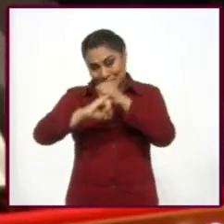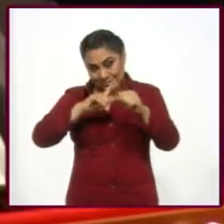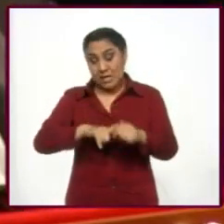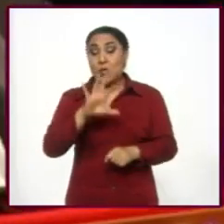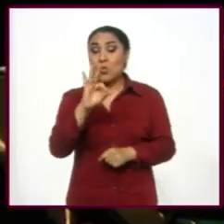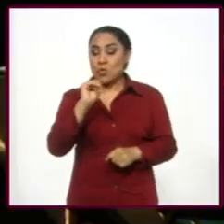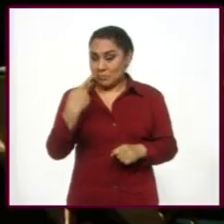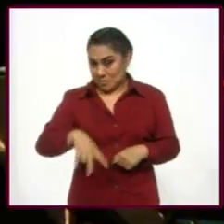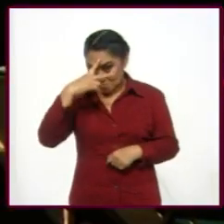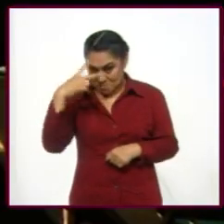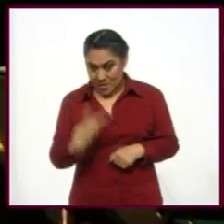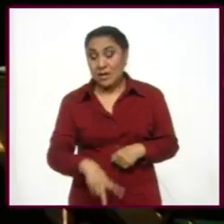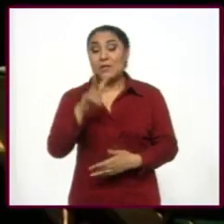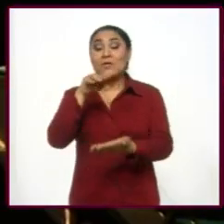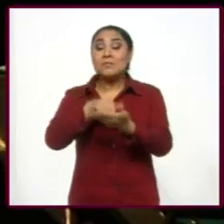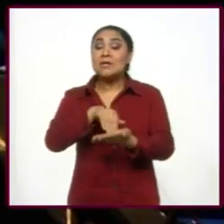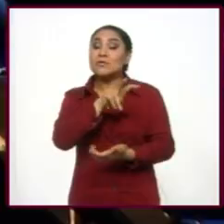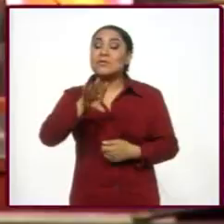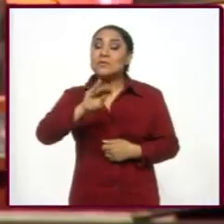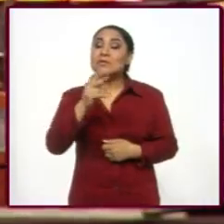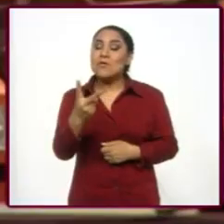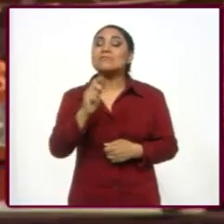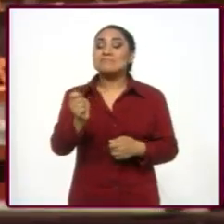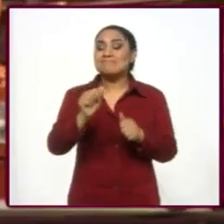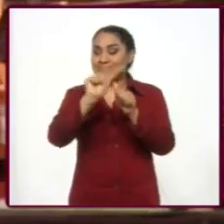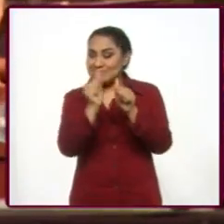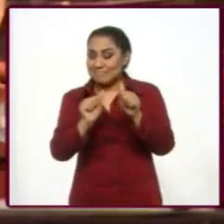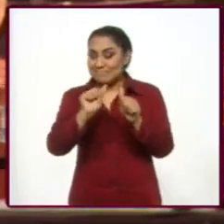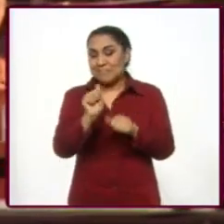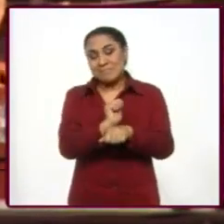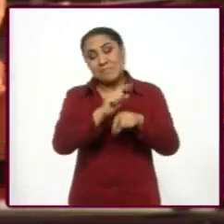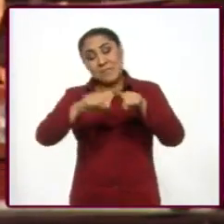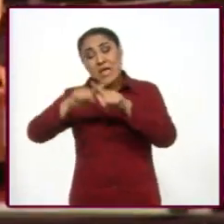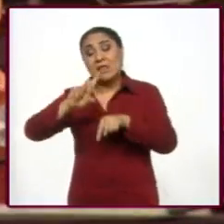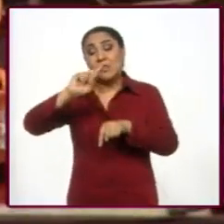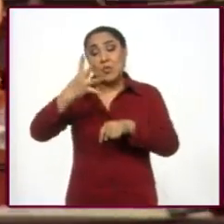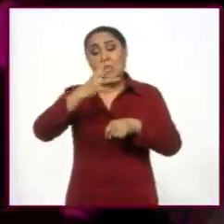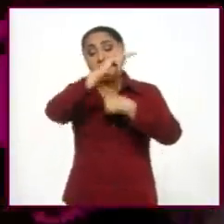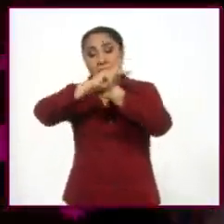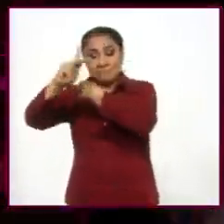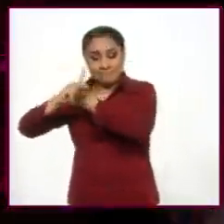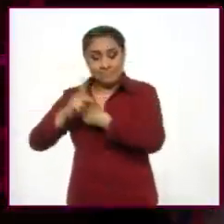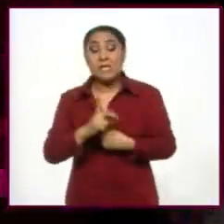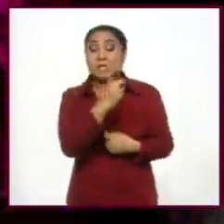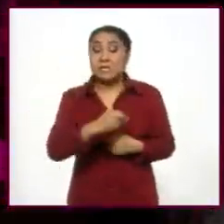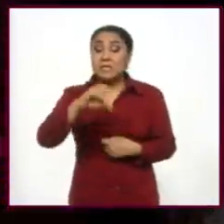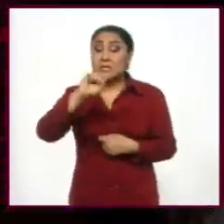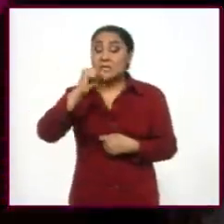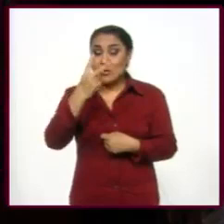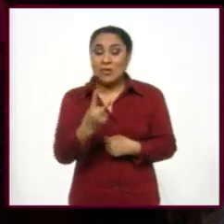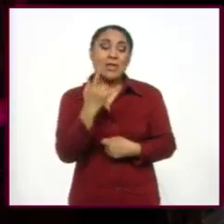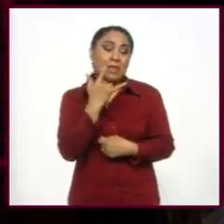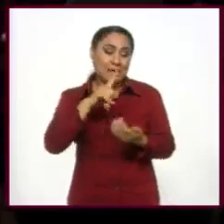49 nacionales y 2.292 artistas de 34 nacionalidades. 160 funciones